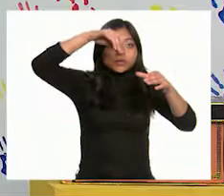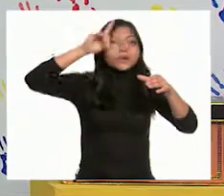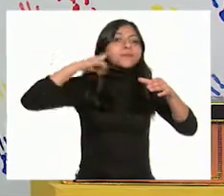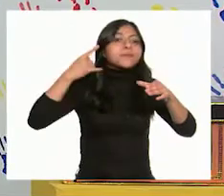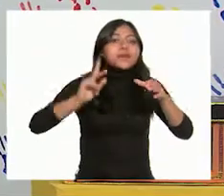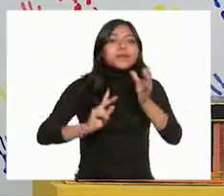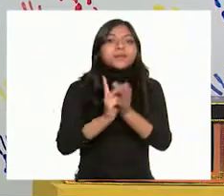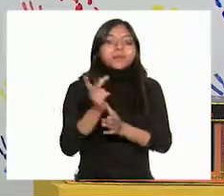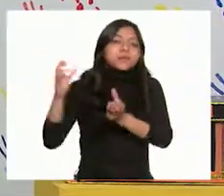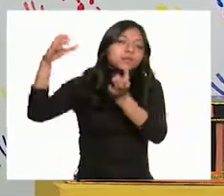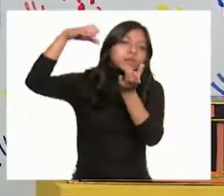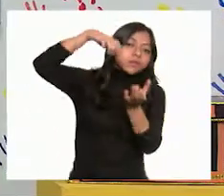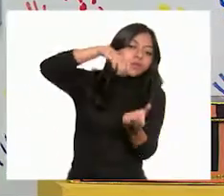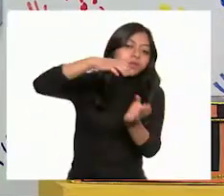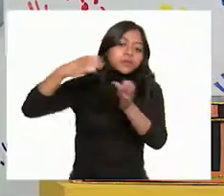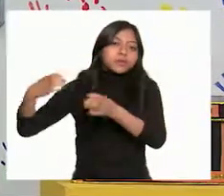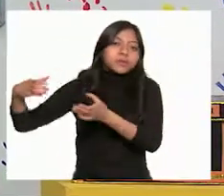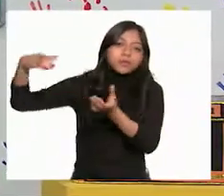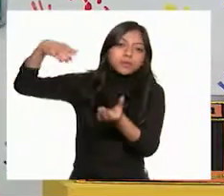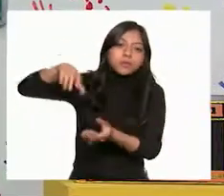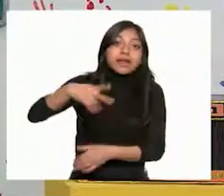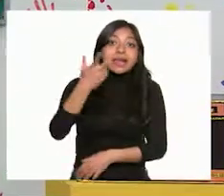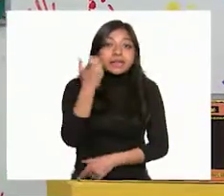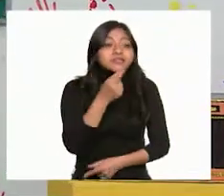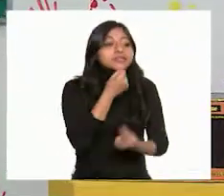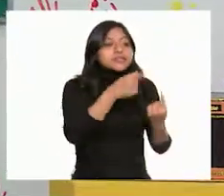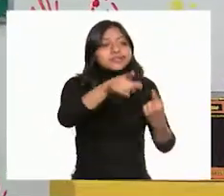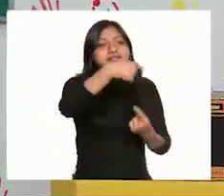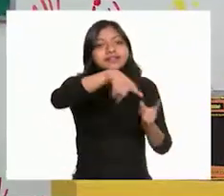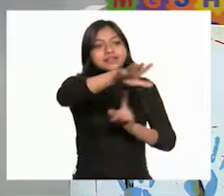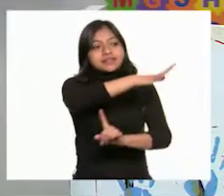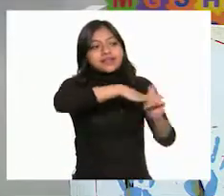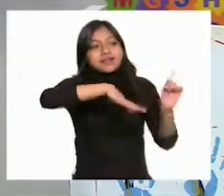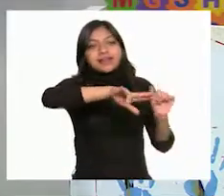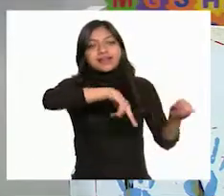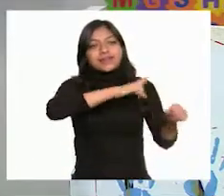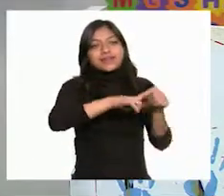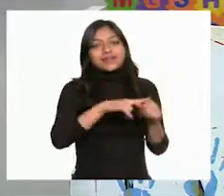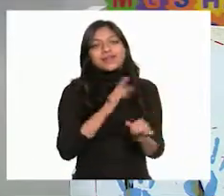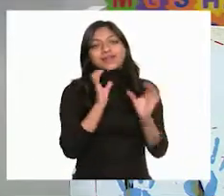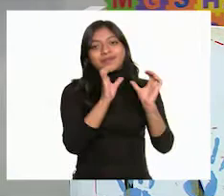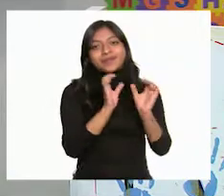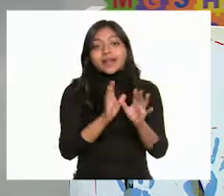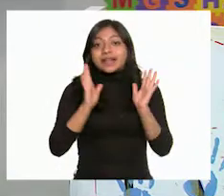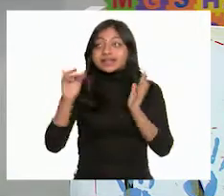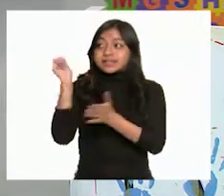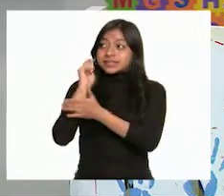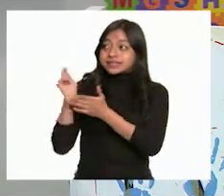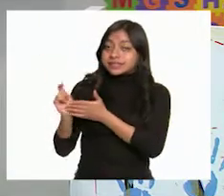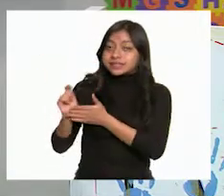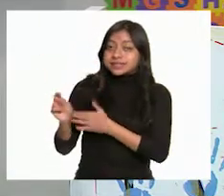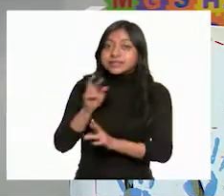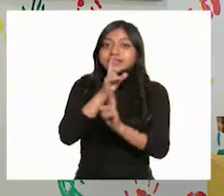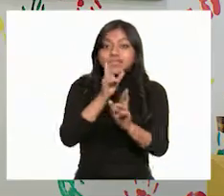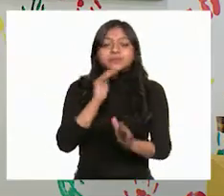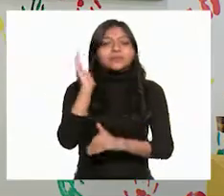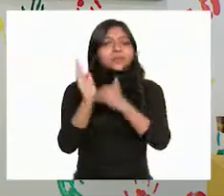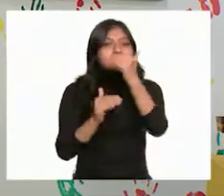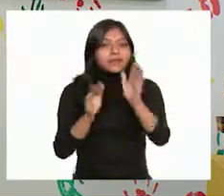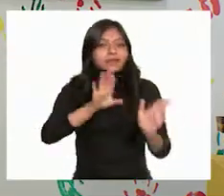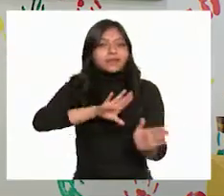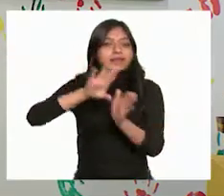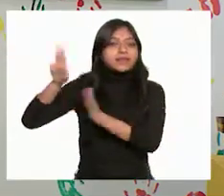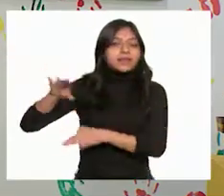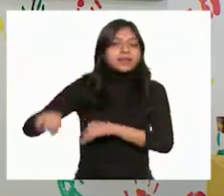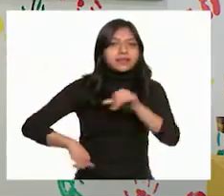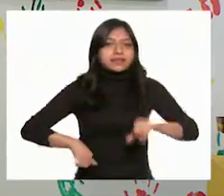plantitas. De estas formas los niños ayudaron a cuidar el medio ambiente. Ahora que hemos escrito las respuestas, avancemos a la siguiente